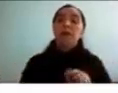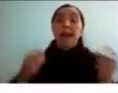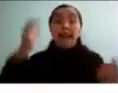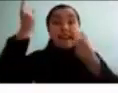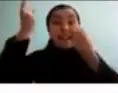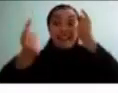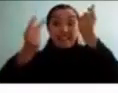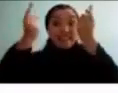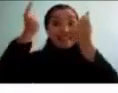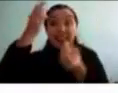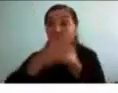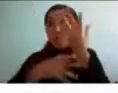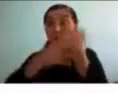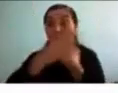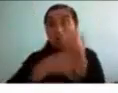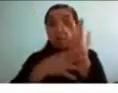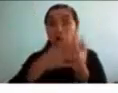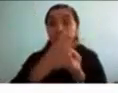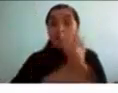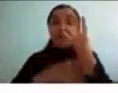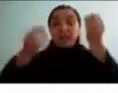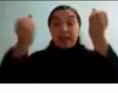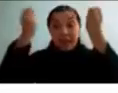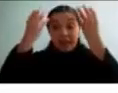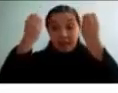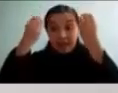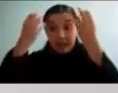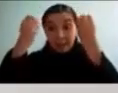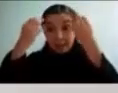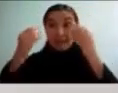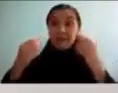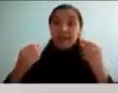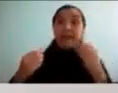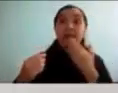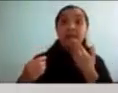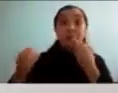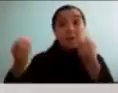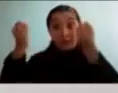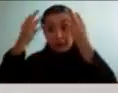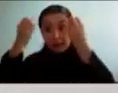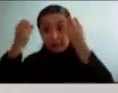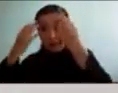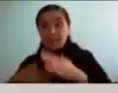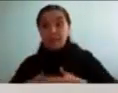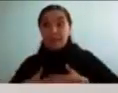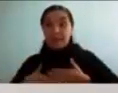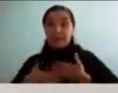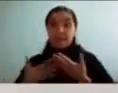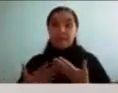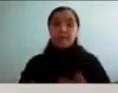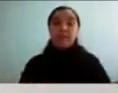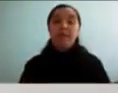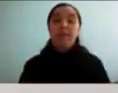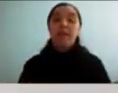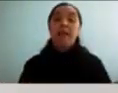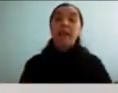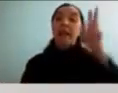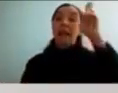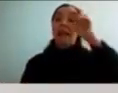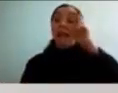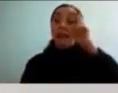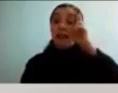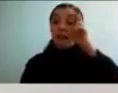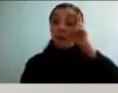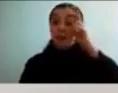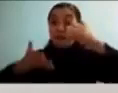relacionadas no solo con el aprendizaje académico sino también con el aprendizaje vital y recordar sobre todo que una cosa es nacer con